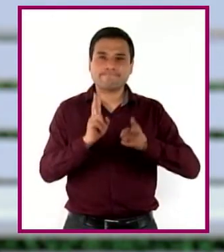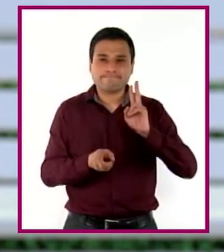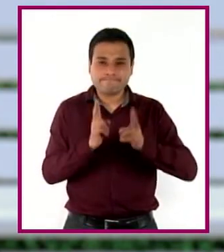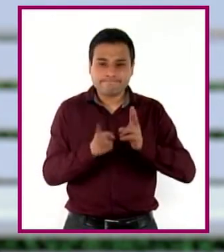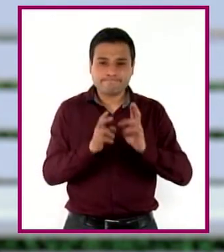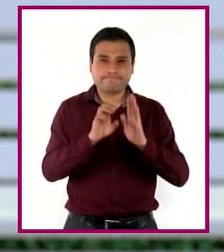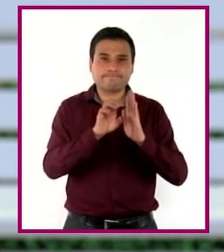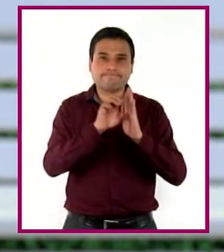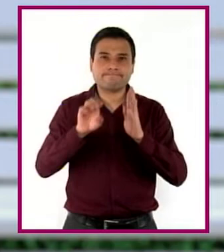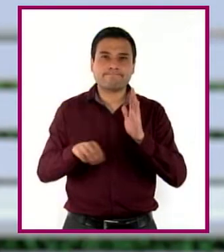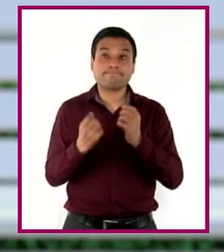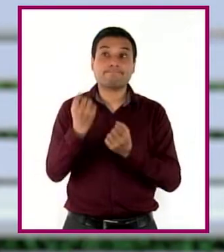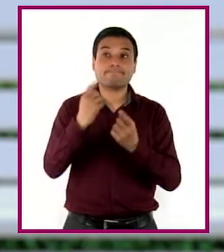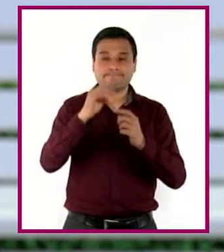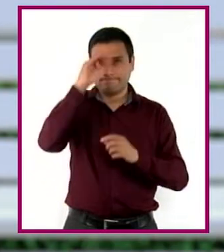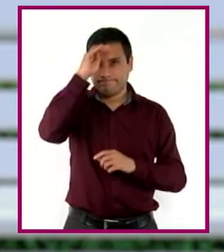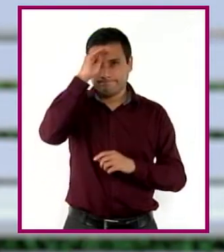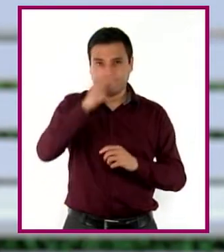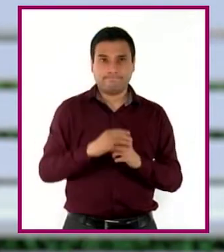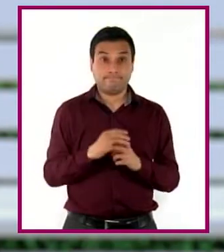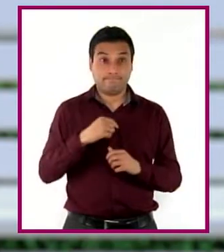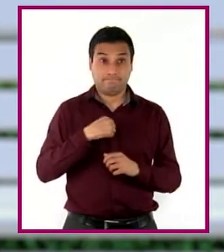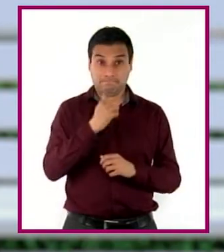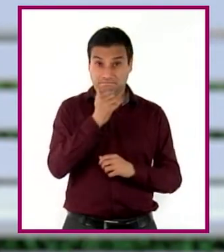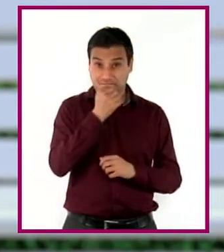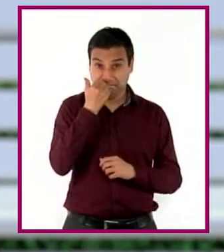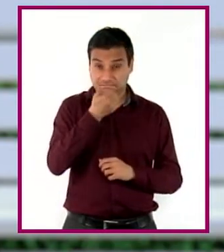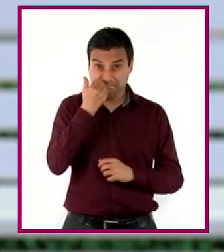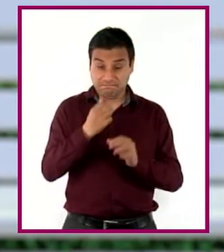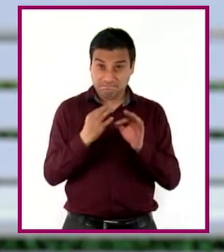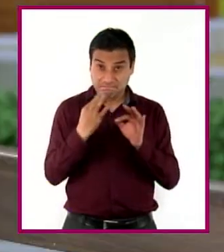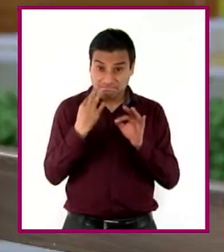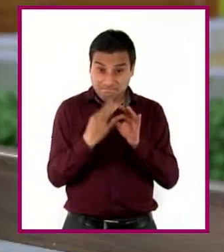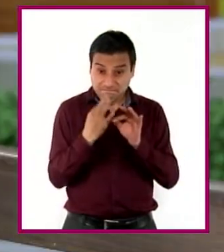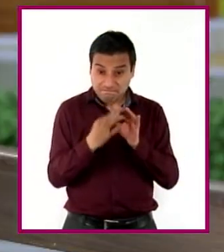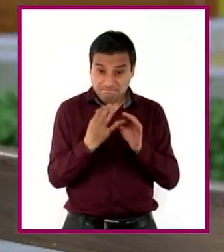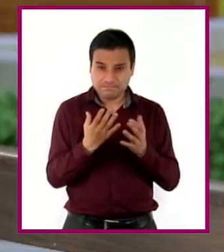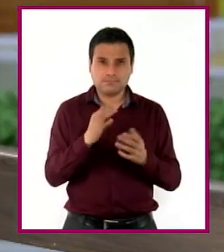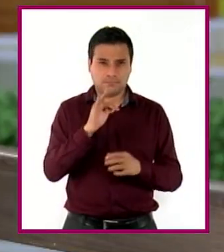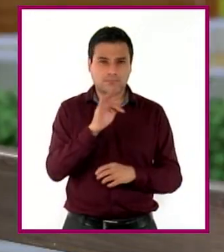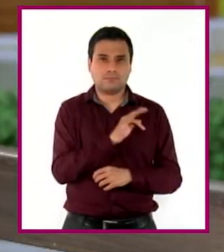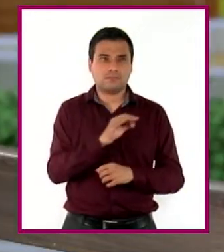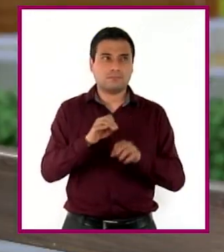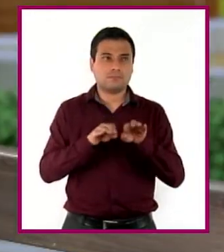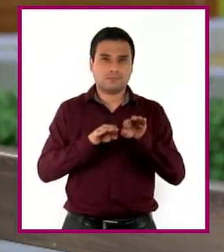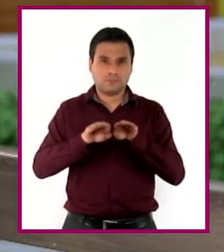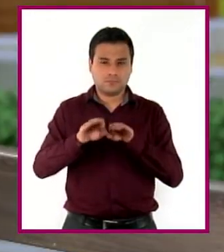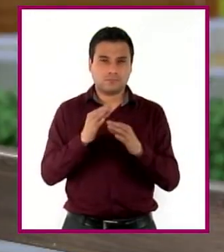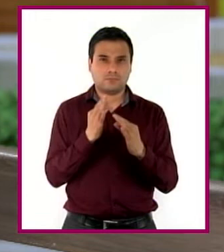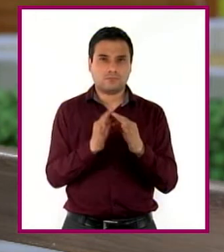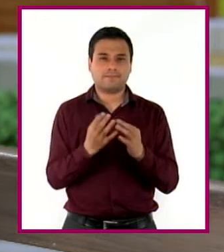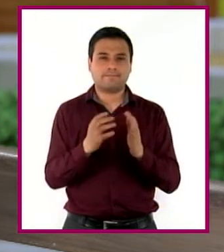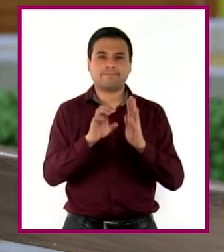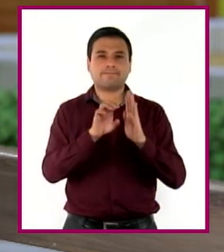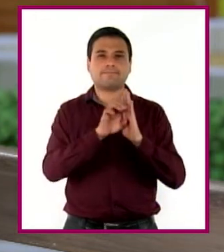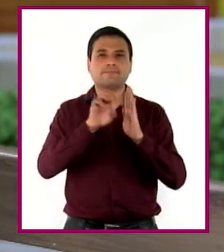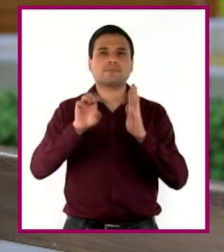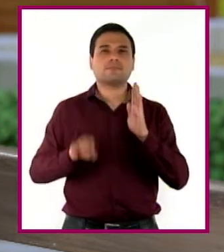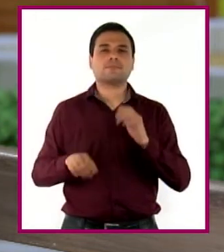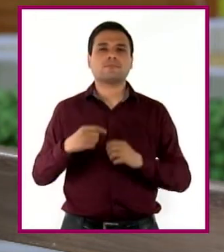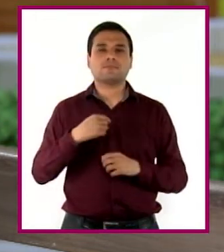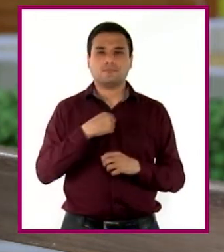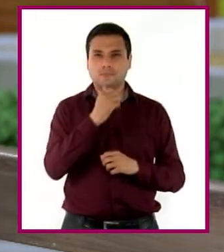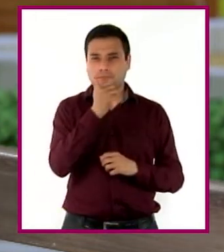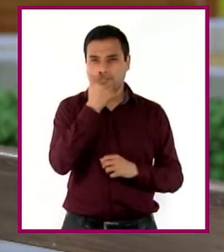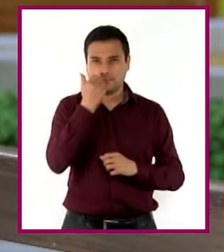pensar que el desempeño como estudiante de manera parecida al desempeño profesional. Sí, una persona tiene un buen desempeño como